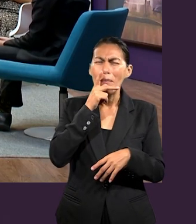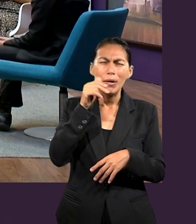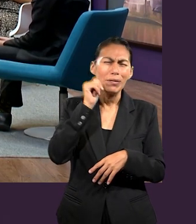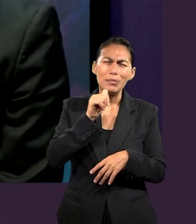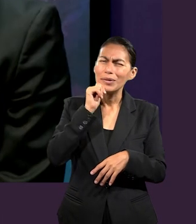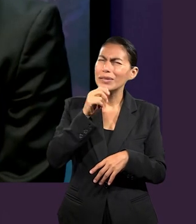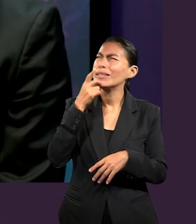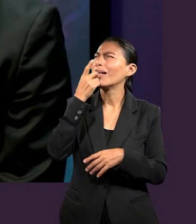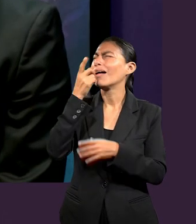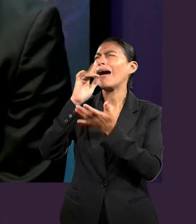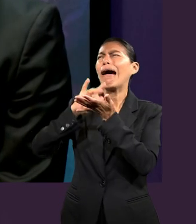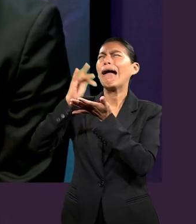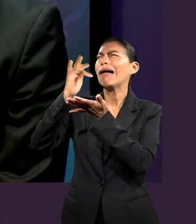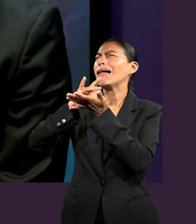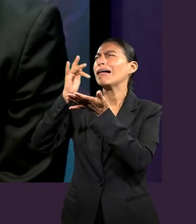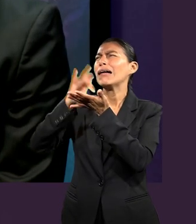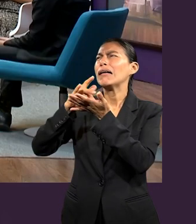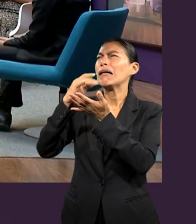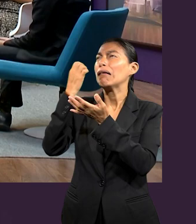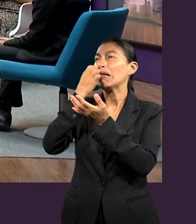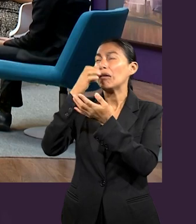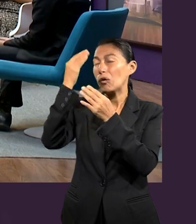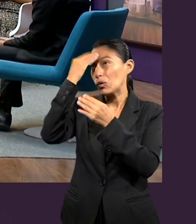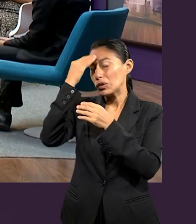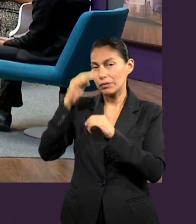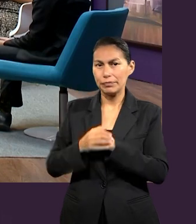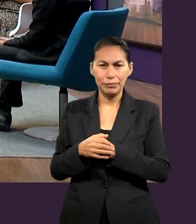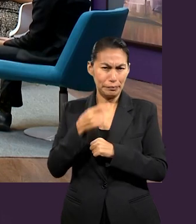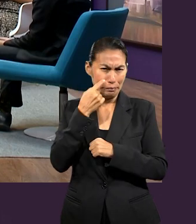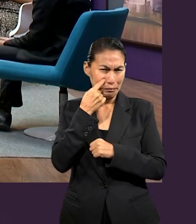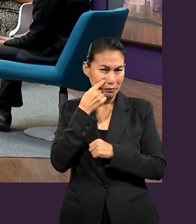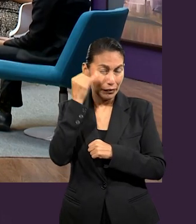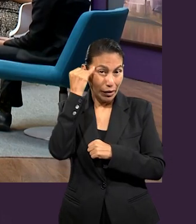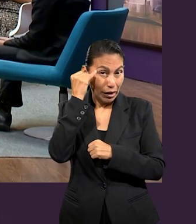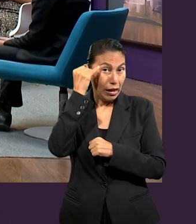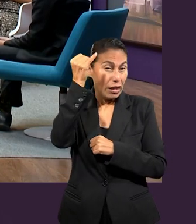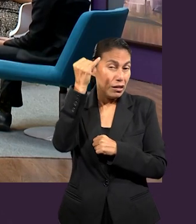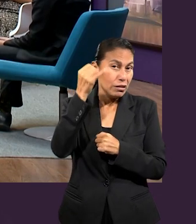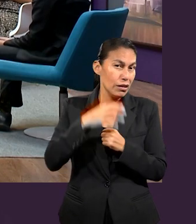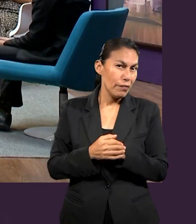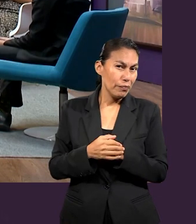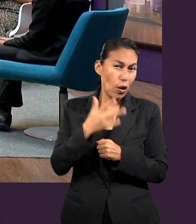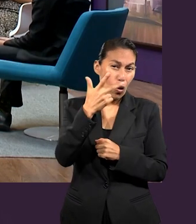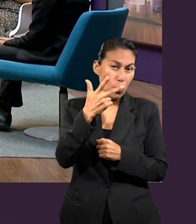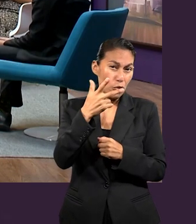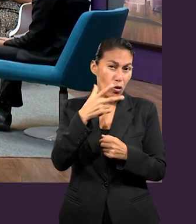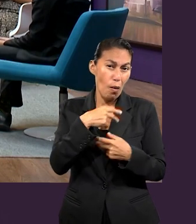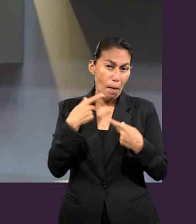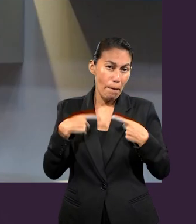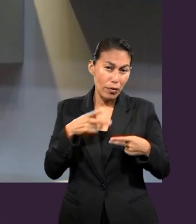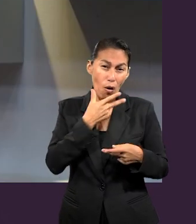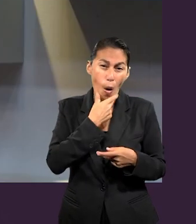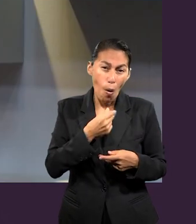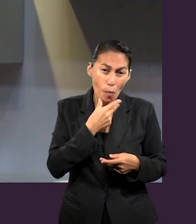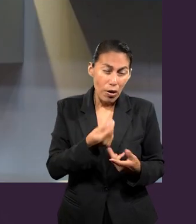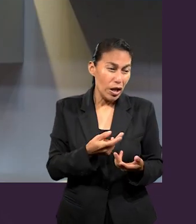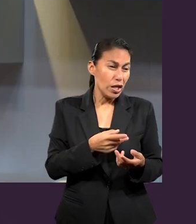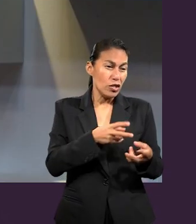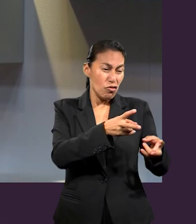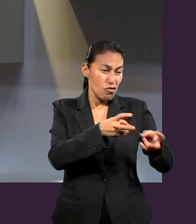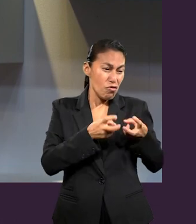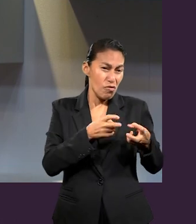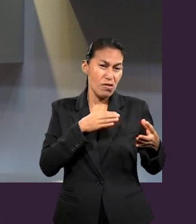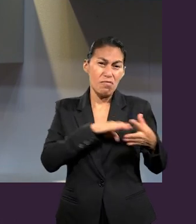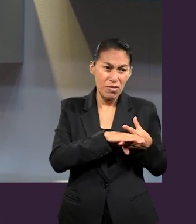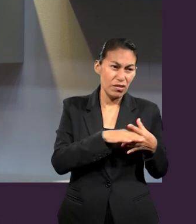Porque dice, imagínense una familia de ocho bandidos. Iba a ser una, era una familia de forajidos, pero el